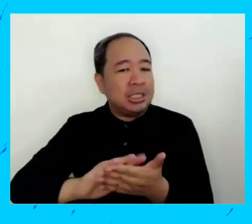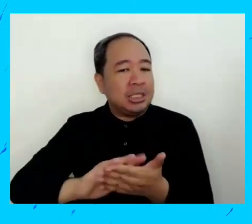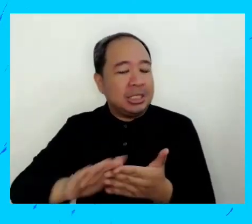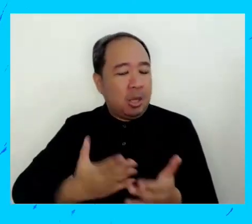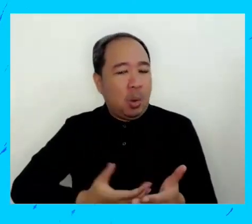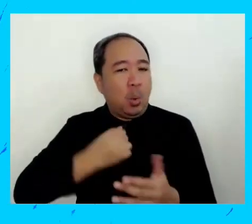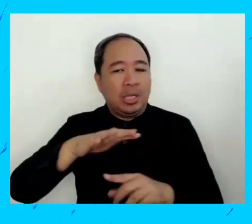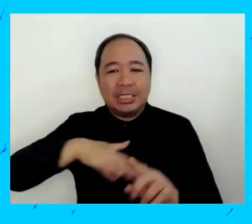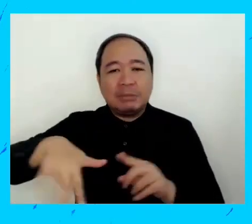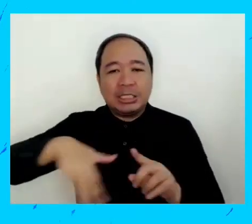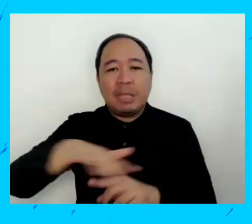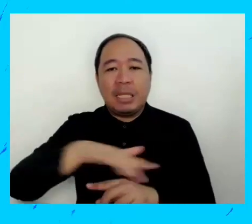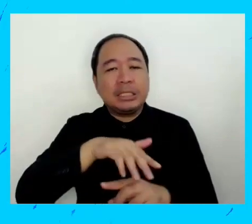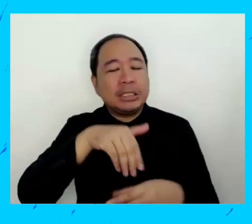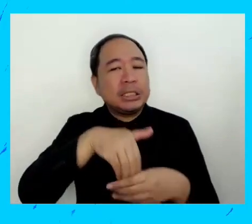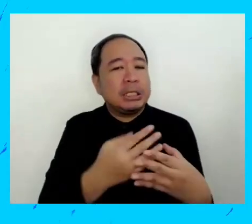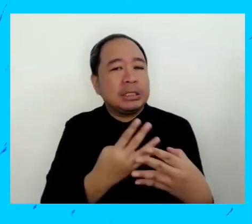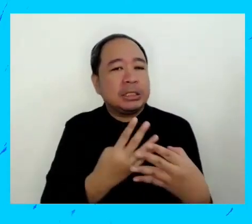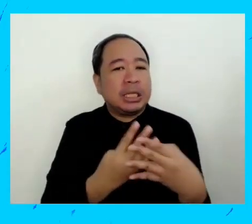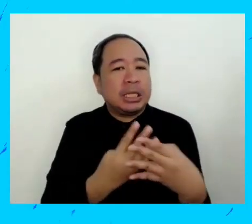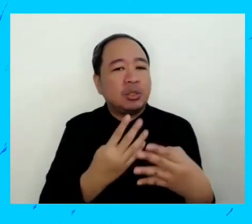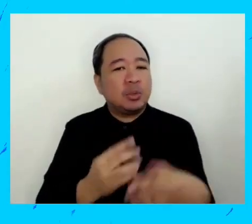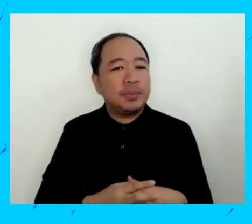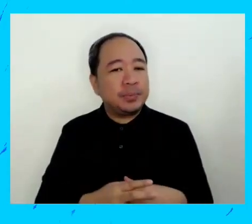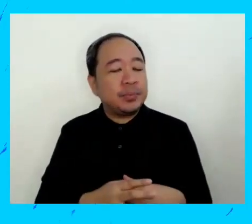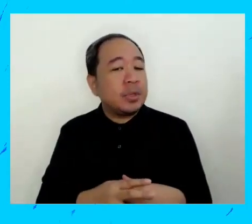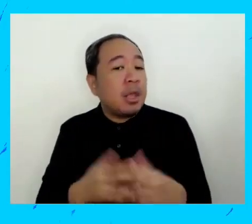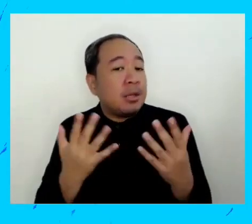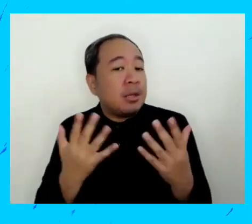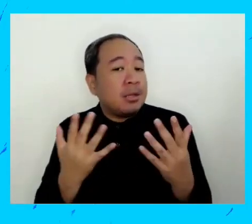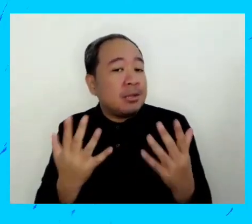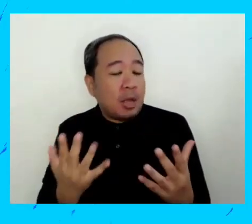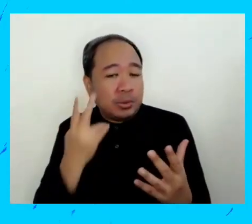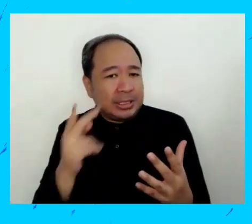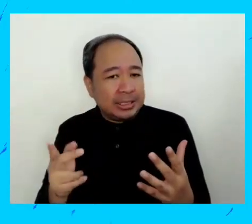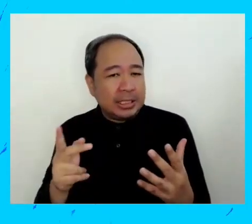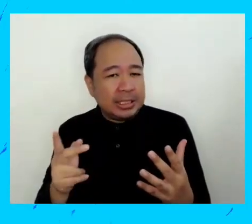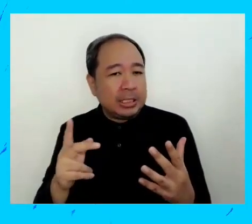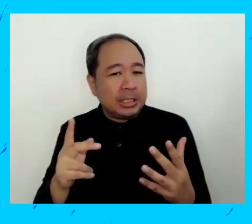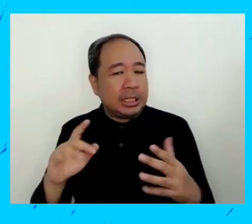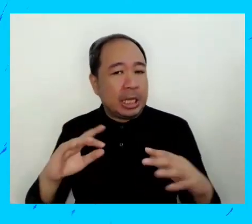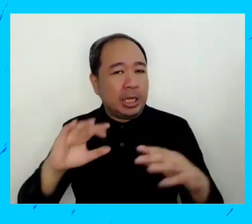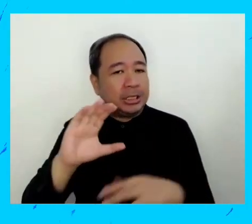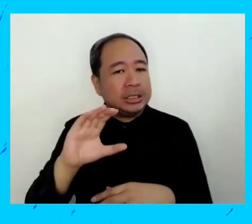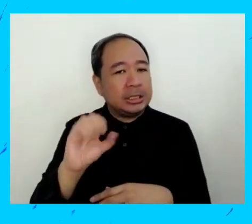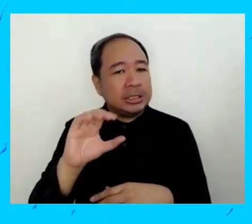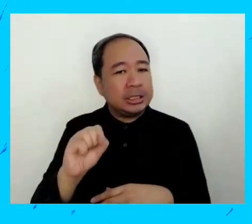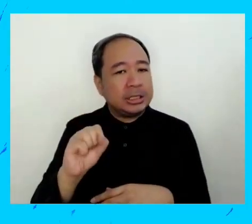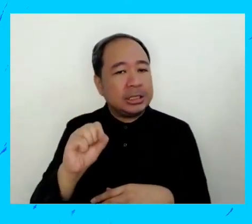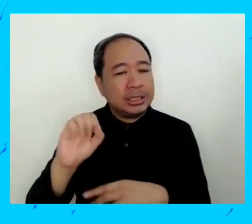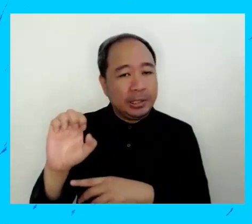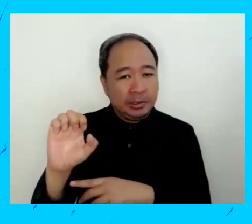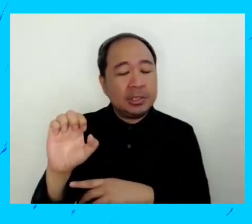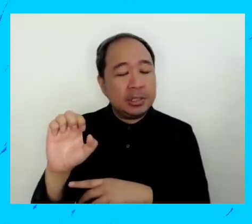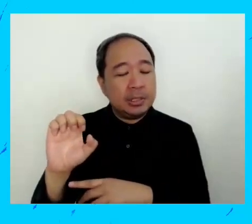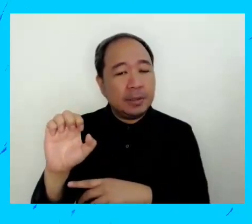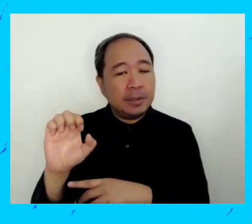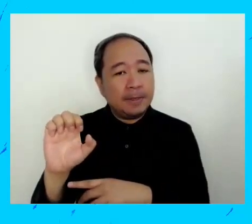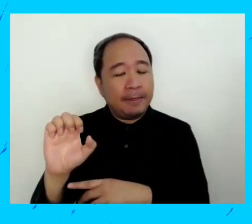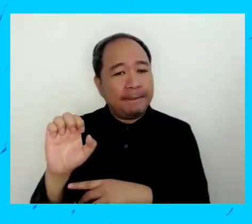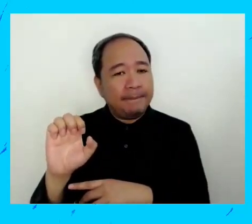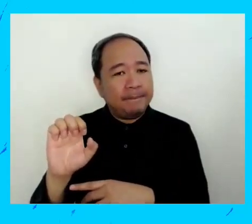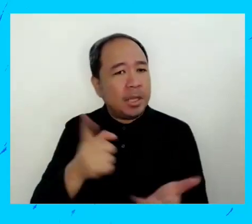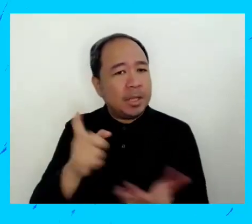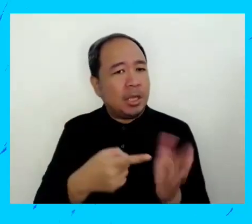para poder lidiar con su higiene personal en espacios comunales. Además, había la cuestión también de la educación